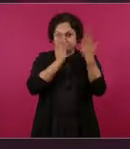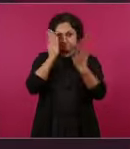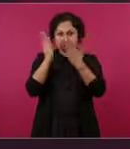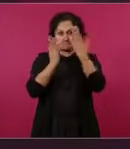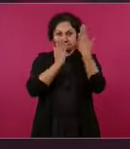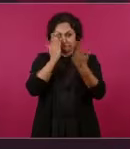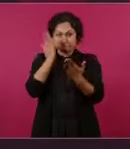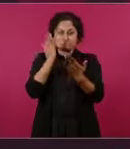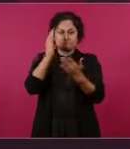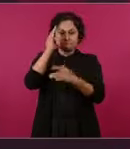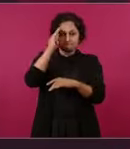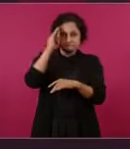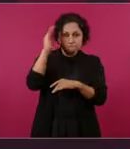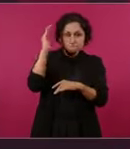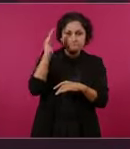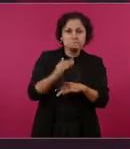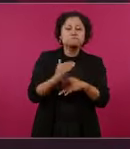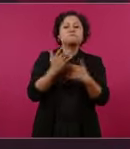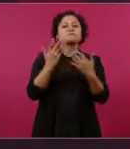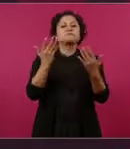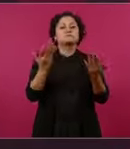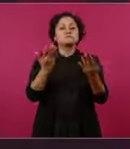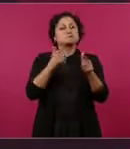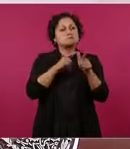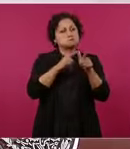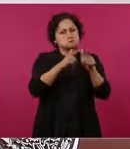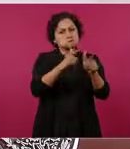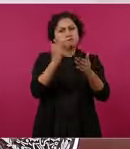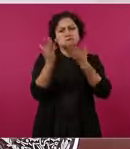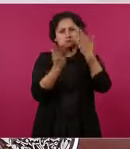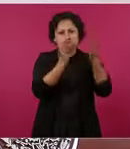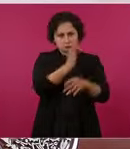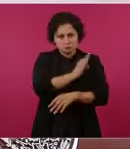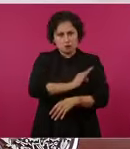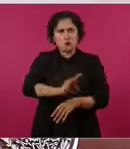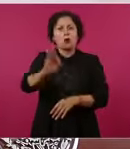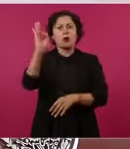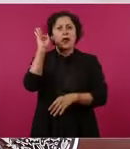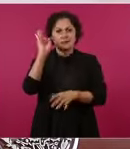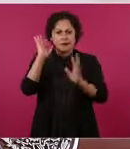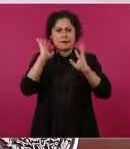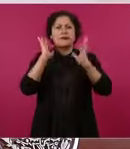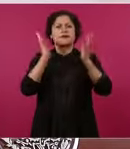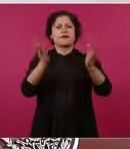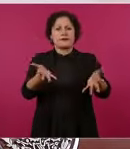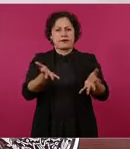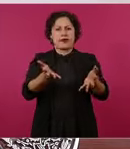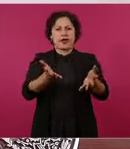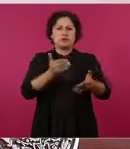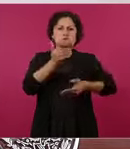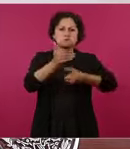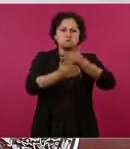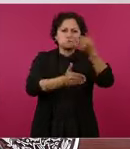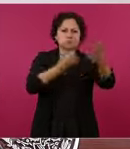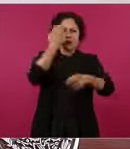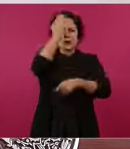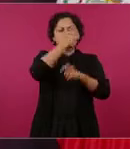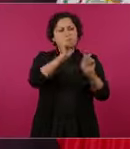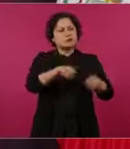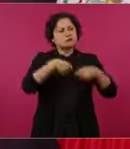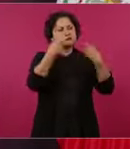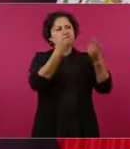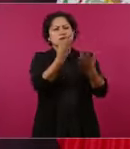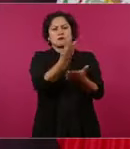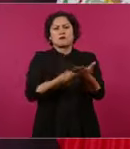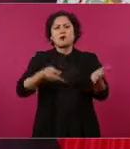posgrado y se pueden quedar ya y obtener su nacionalidad. su doble